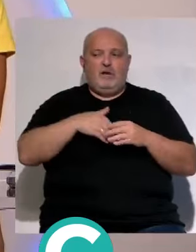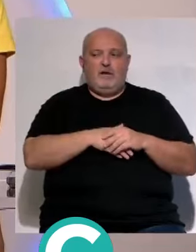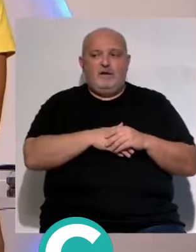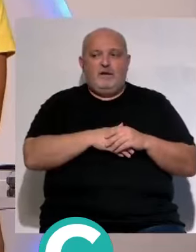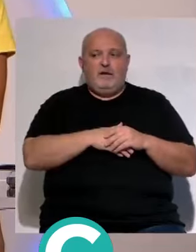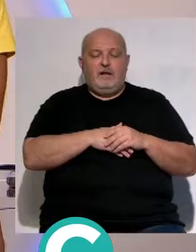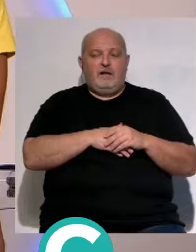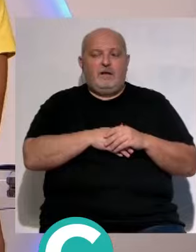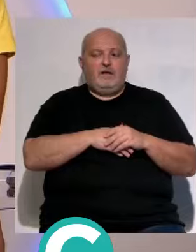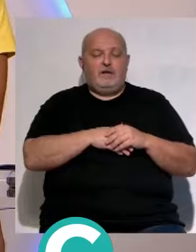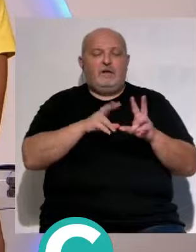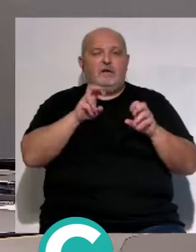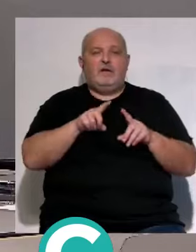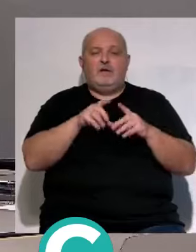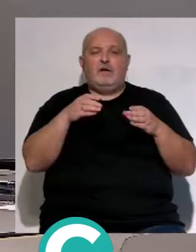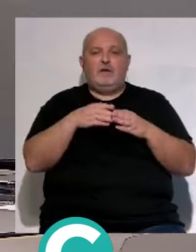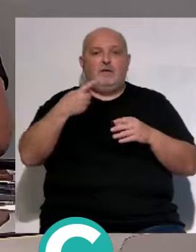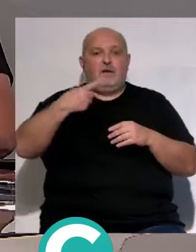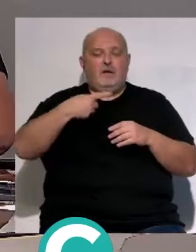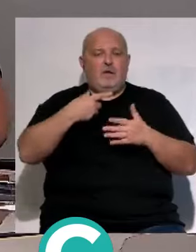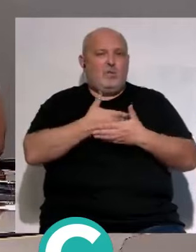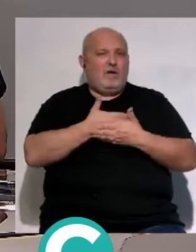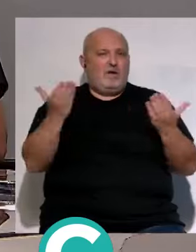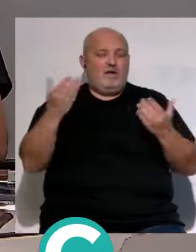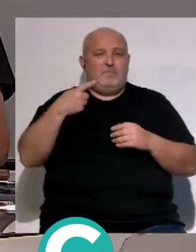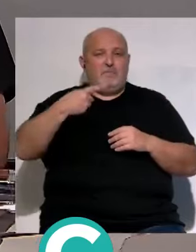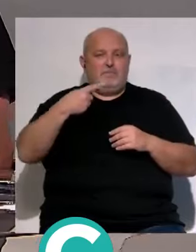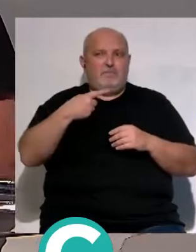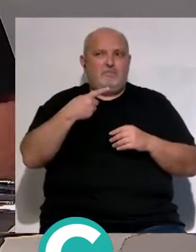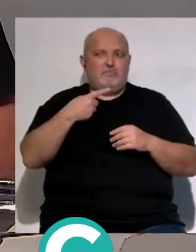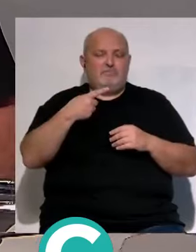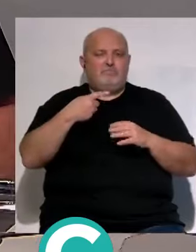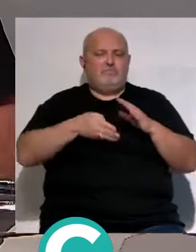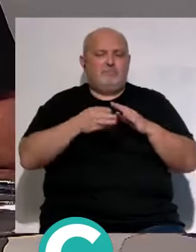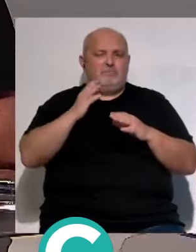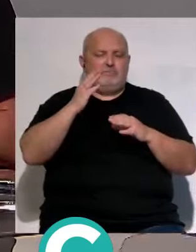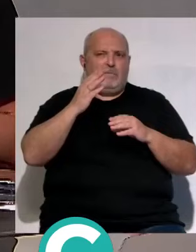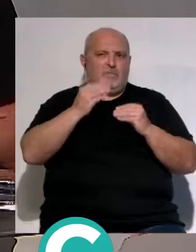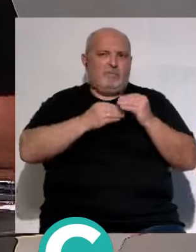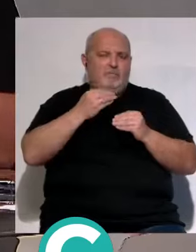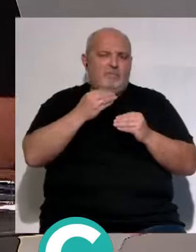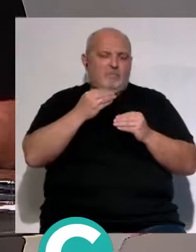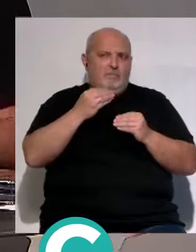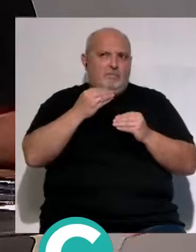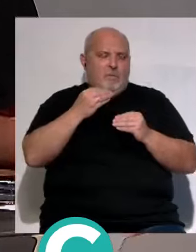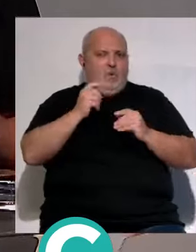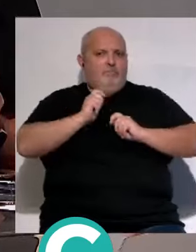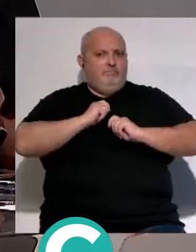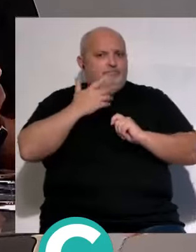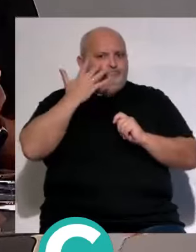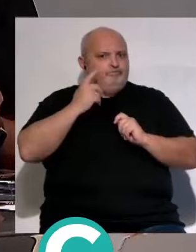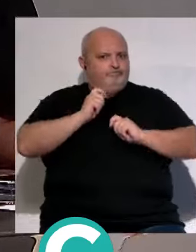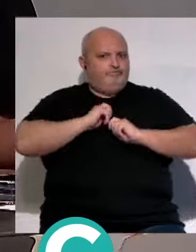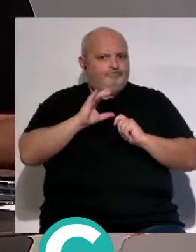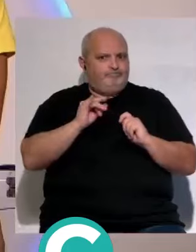indudablemente rol de un futbolista en una plantilla de primera edición cualquier futbolista en primera edición dice va a ser titular y el hombre dirá flipa es el rol que yo quiero